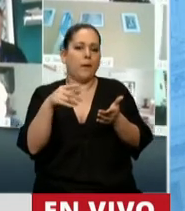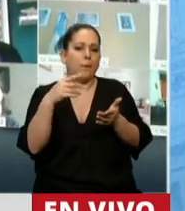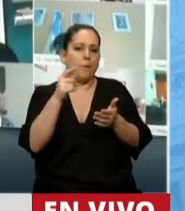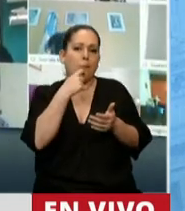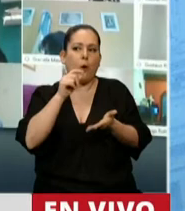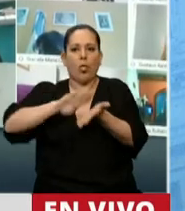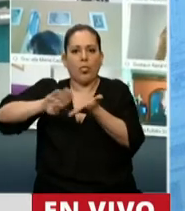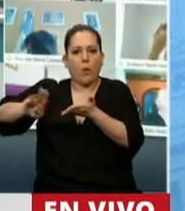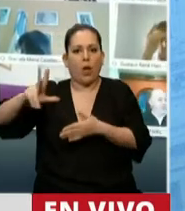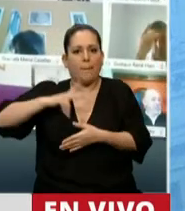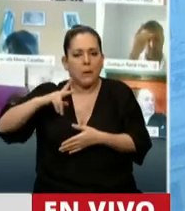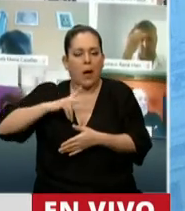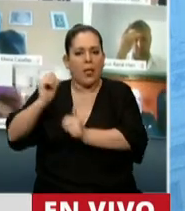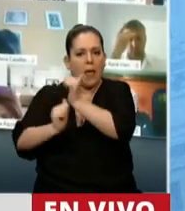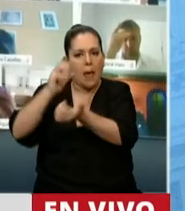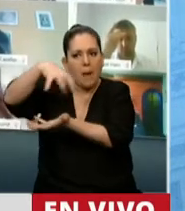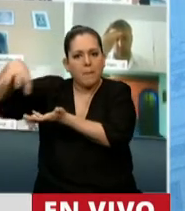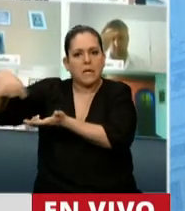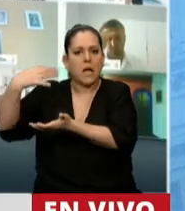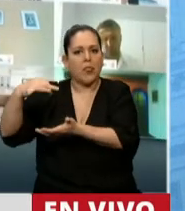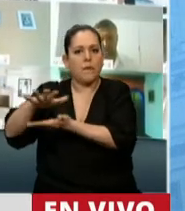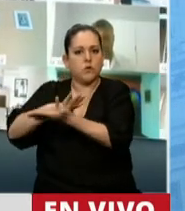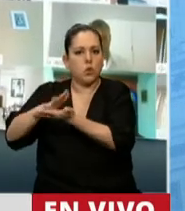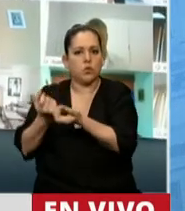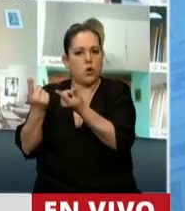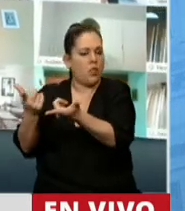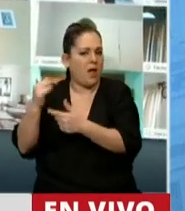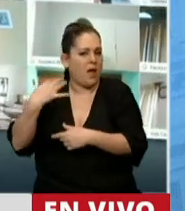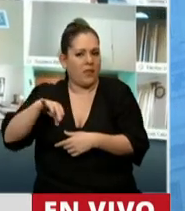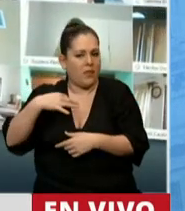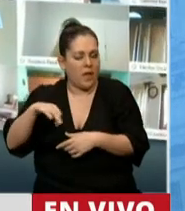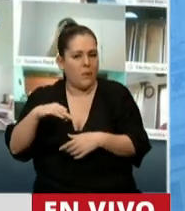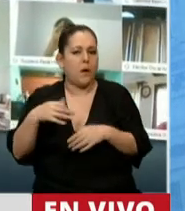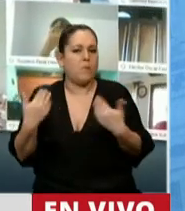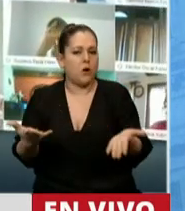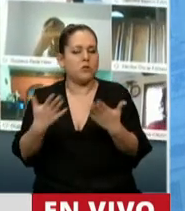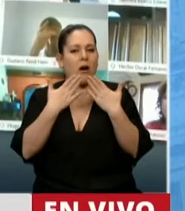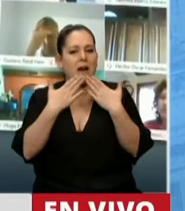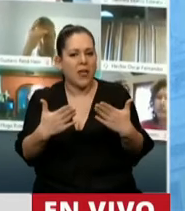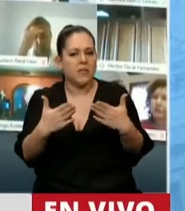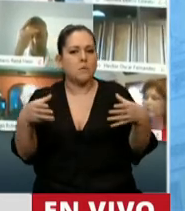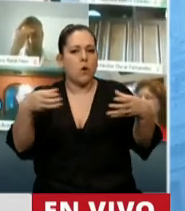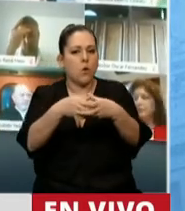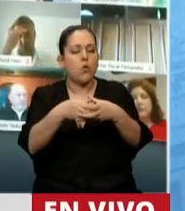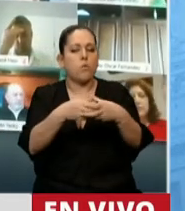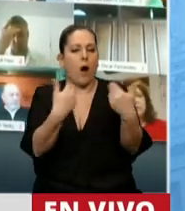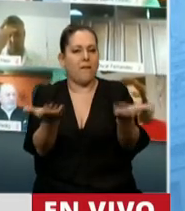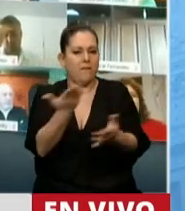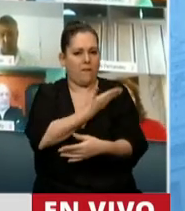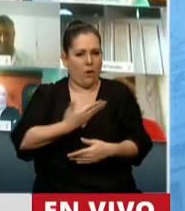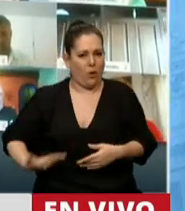privadas de las empresas en este contexto. Y creo que en ese sentido agradecemos la predisposición del oficialismo para